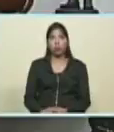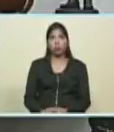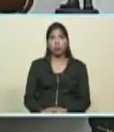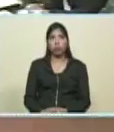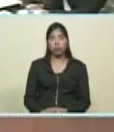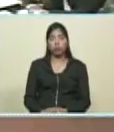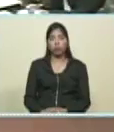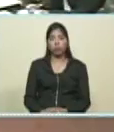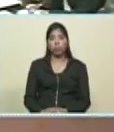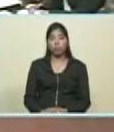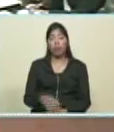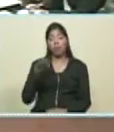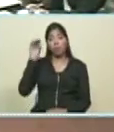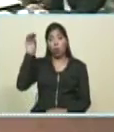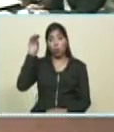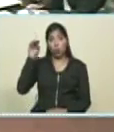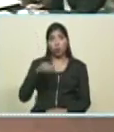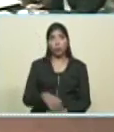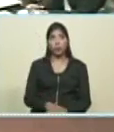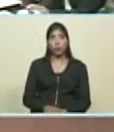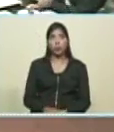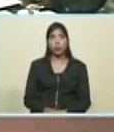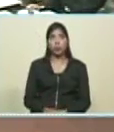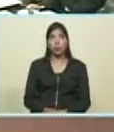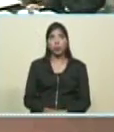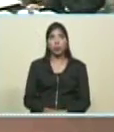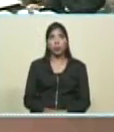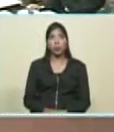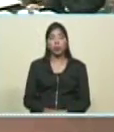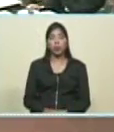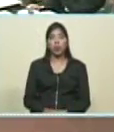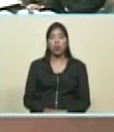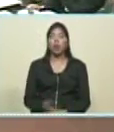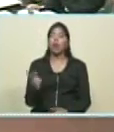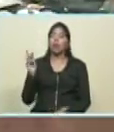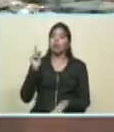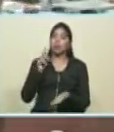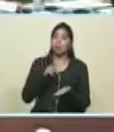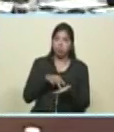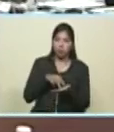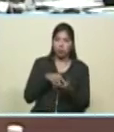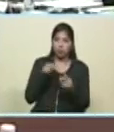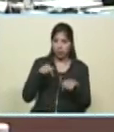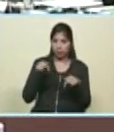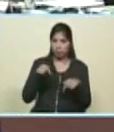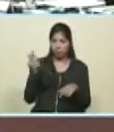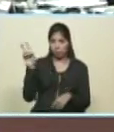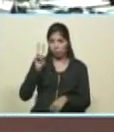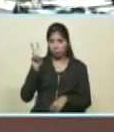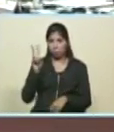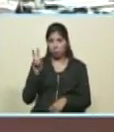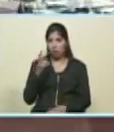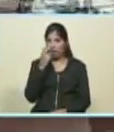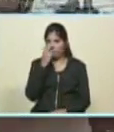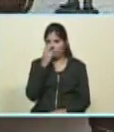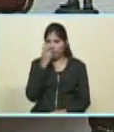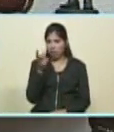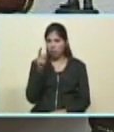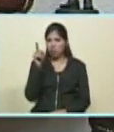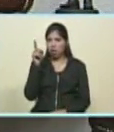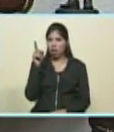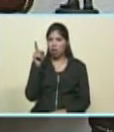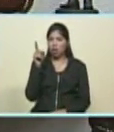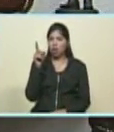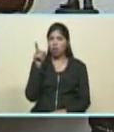futuro igualmente al regresar hicimos una visita de trabajo a la república árabe de